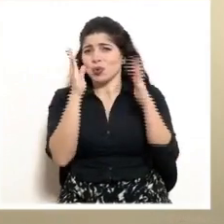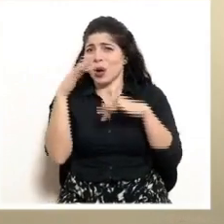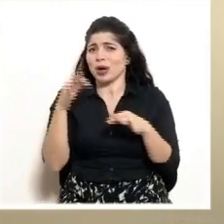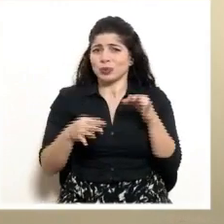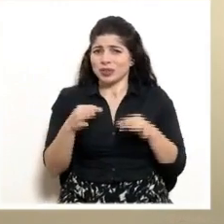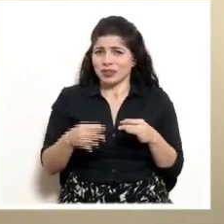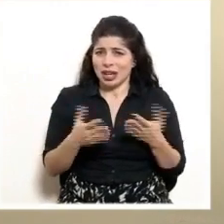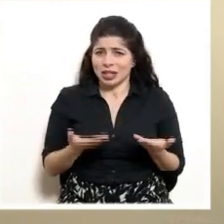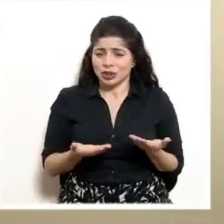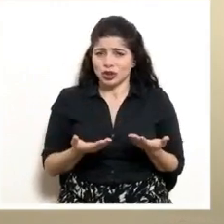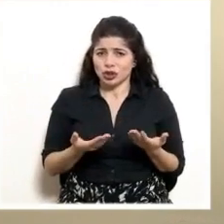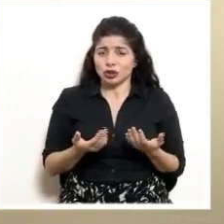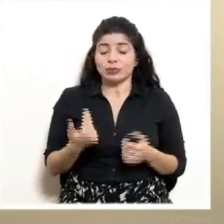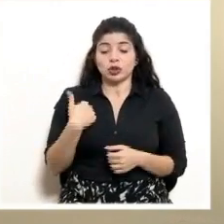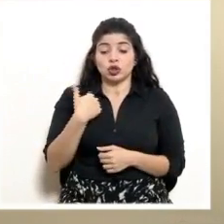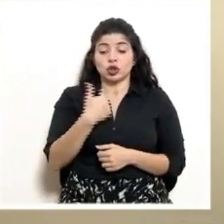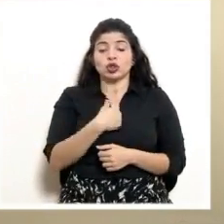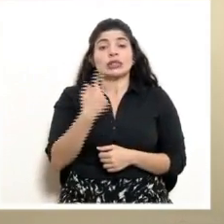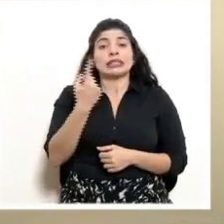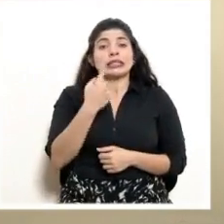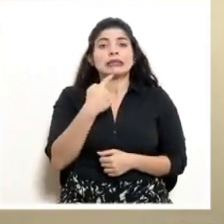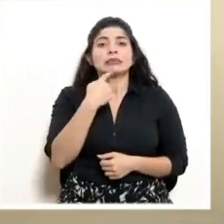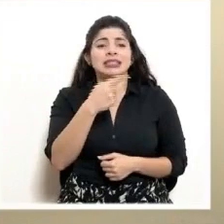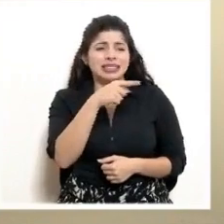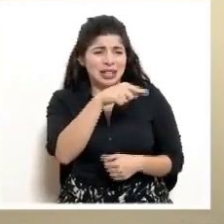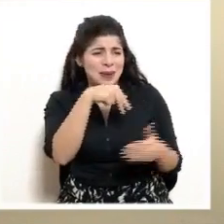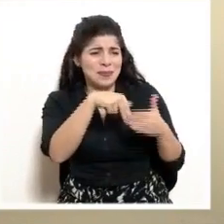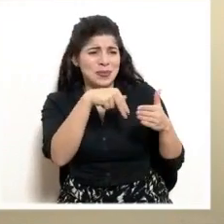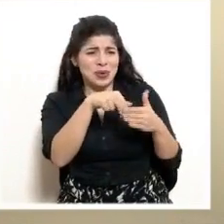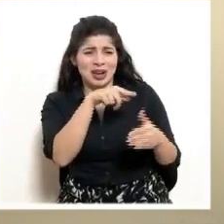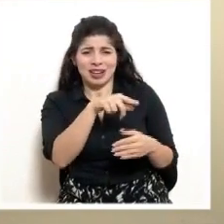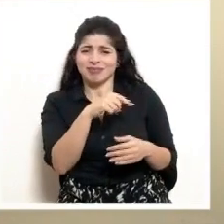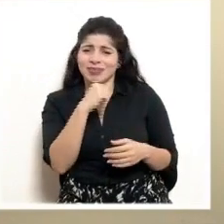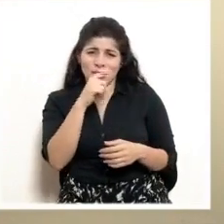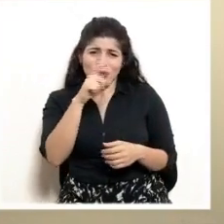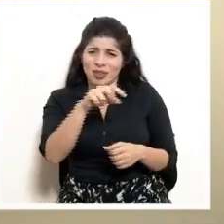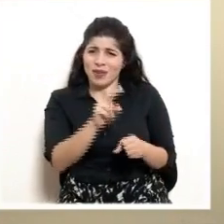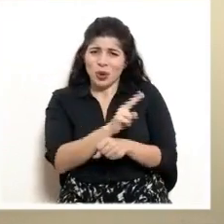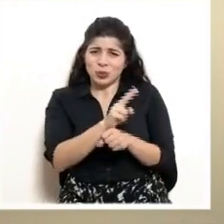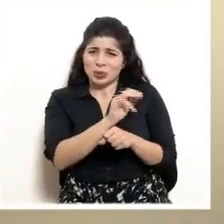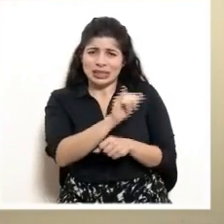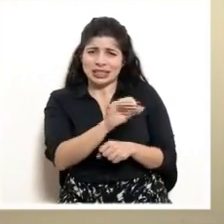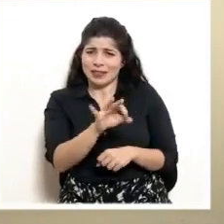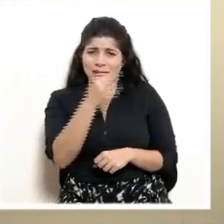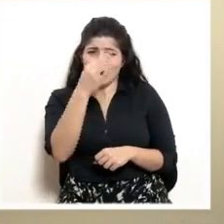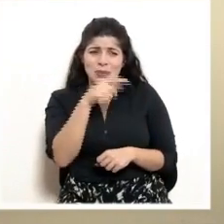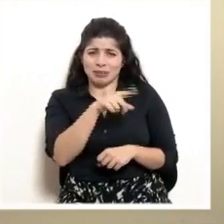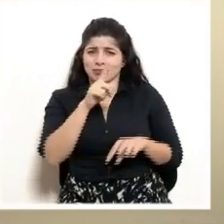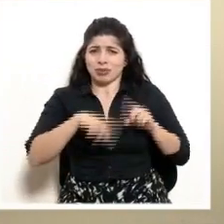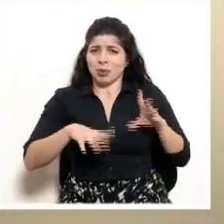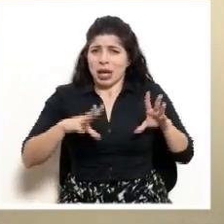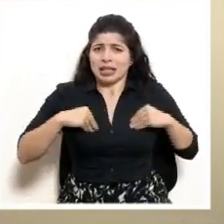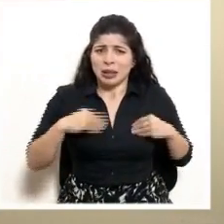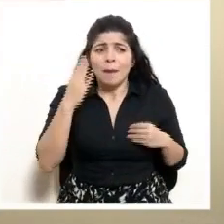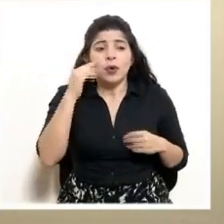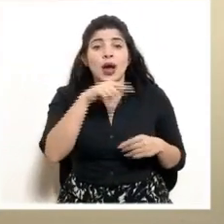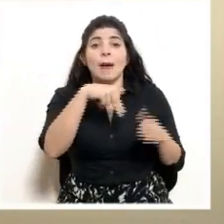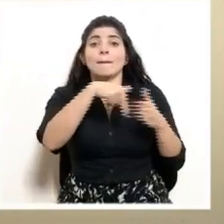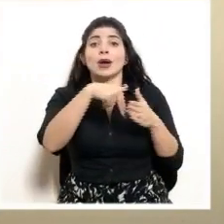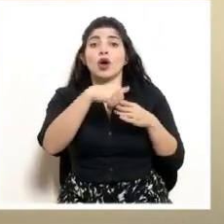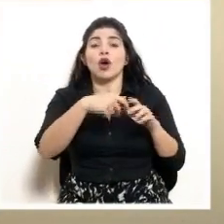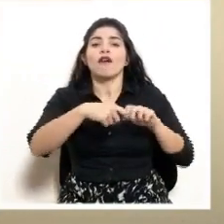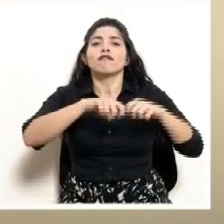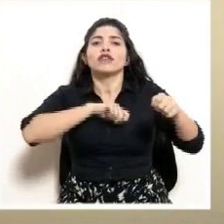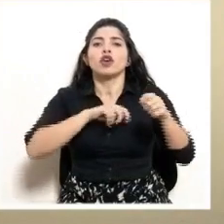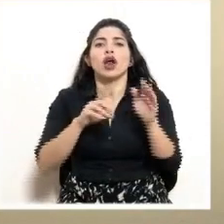nuestro llamado siempre ha sido a que no se recurra a esas vías de hecho y a señalar que eso no es aceptable porque viola los derechos de las